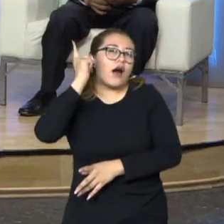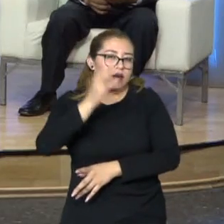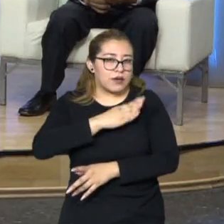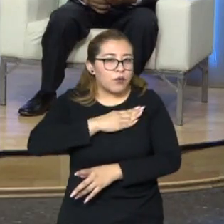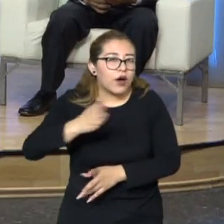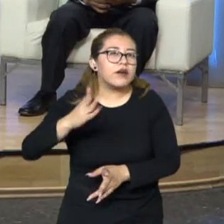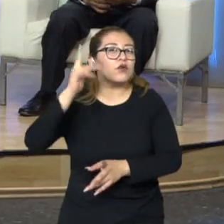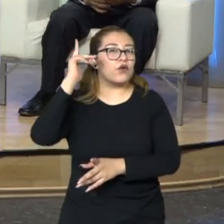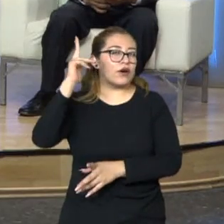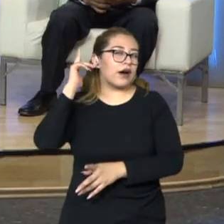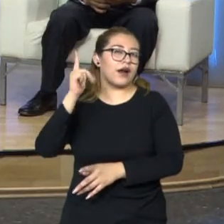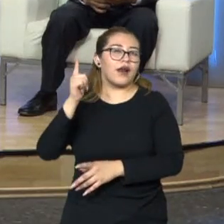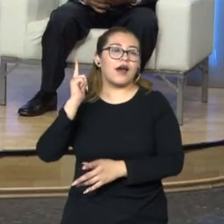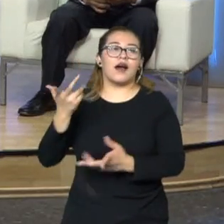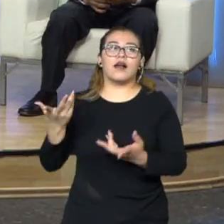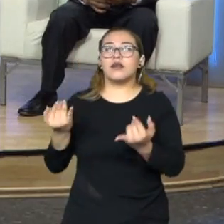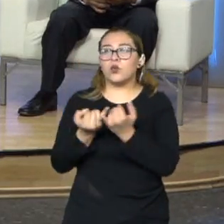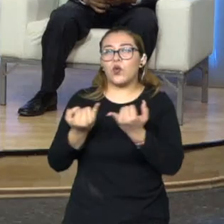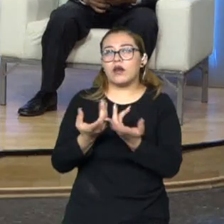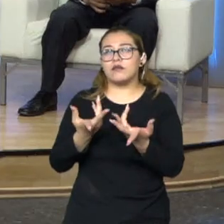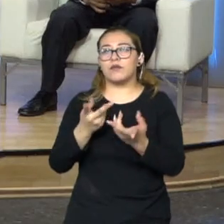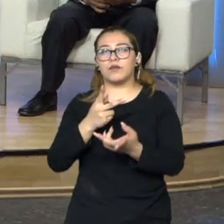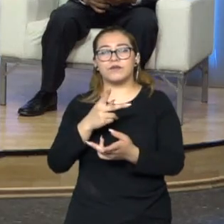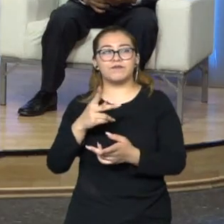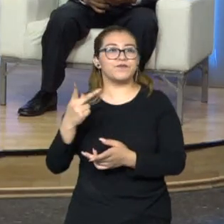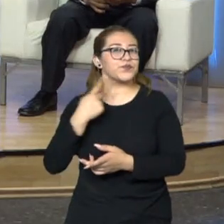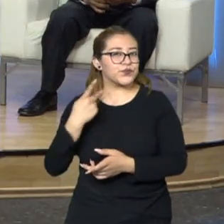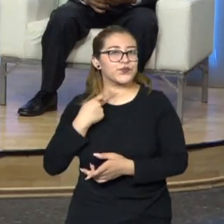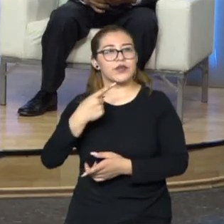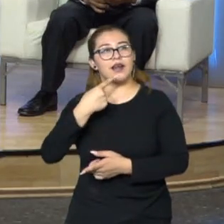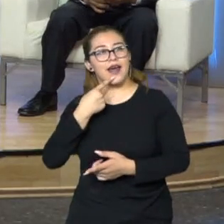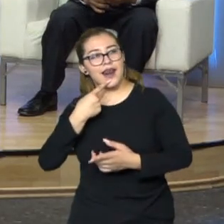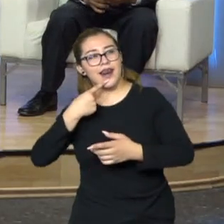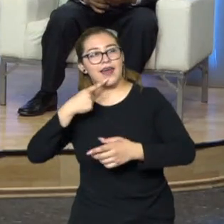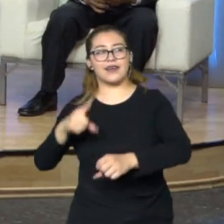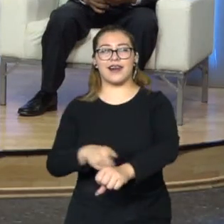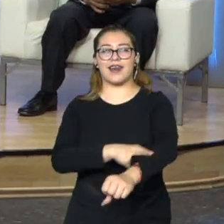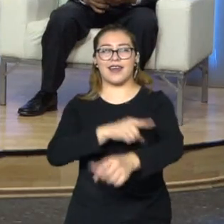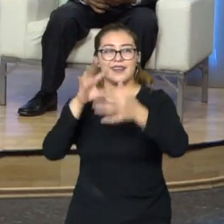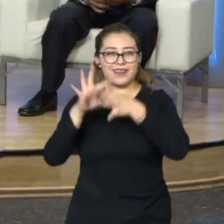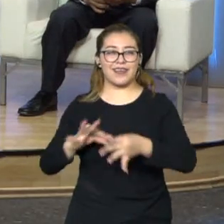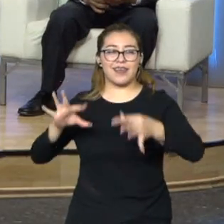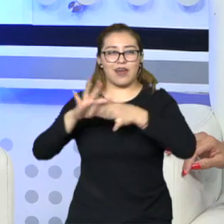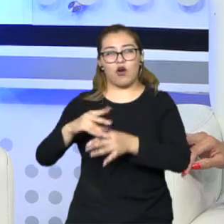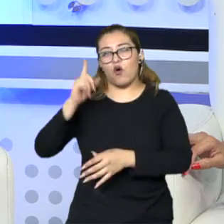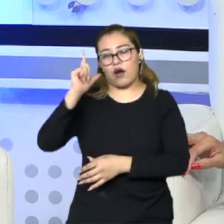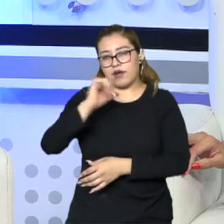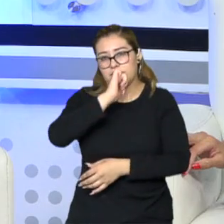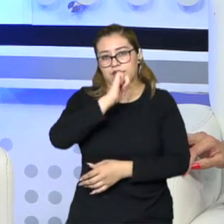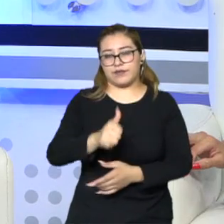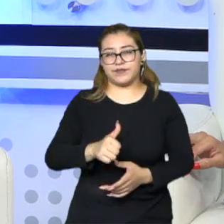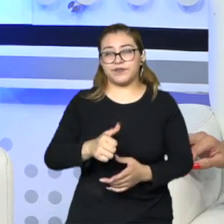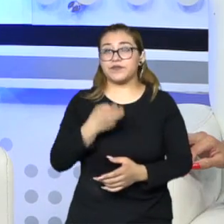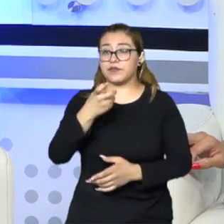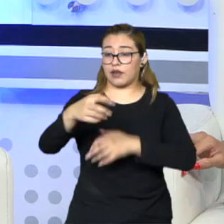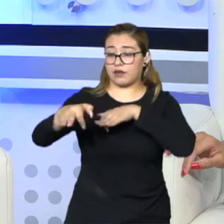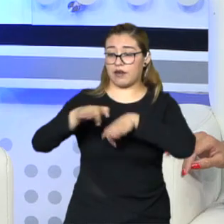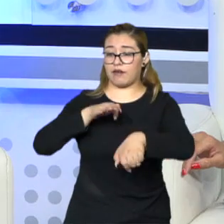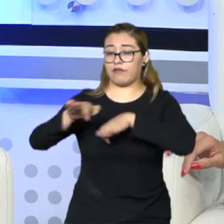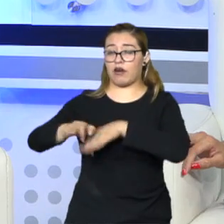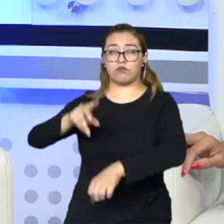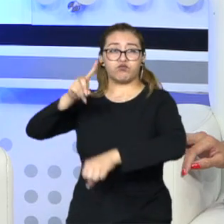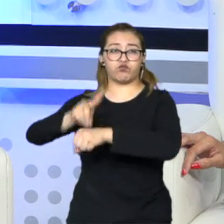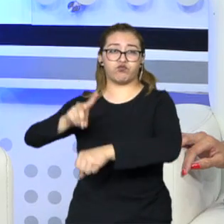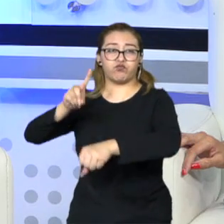en excelentes discursos de los políticos. Esa es una. Y el trabajo diario en el